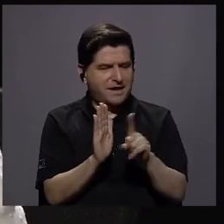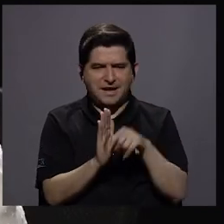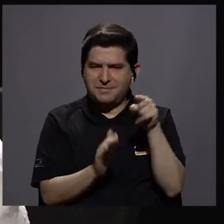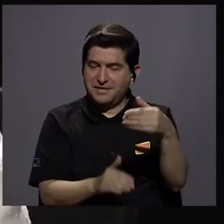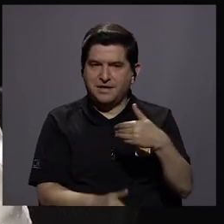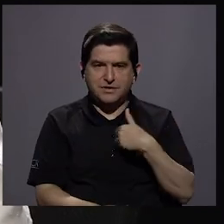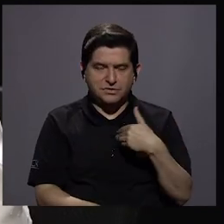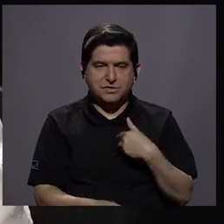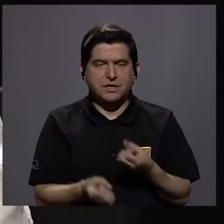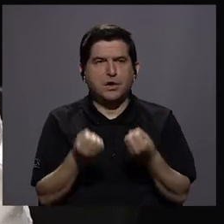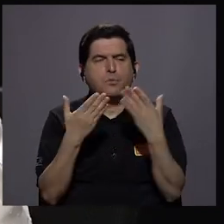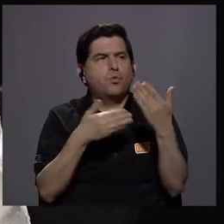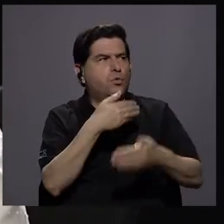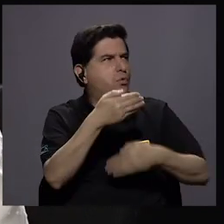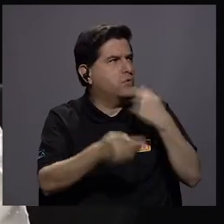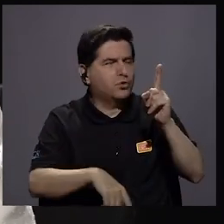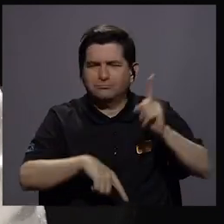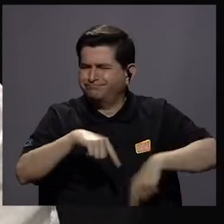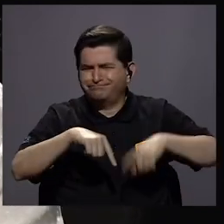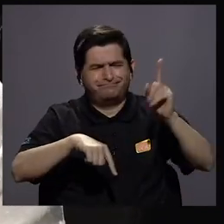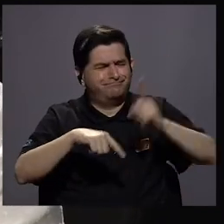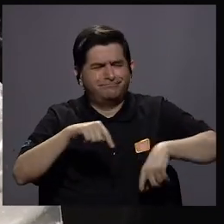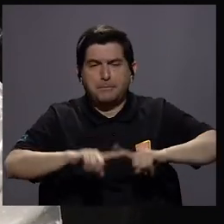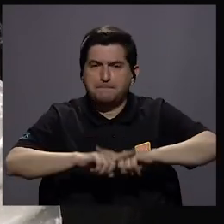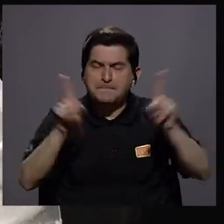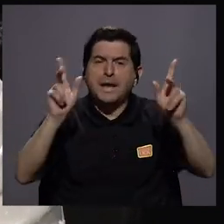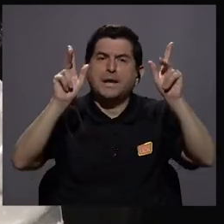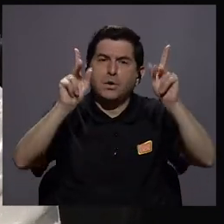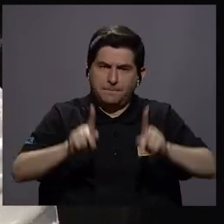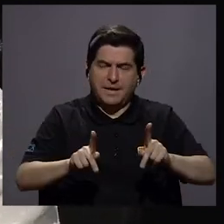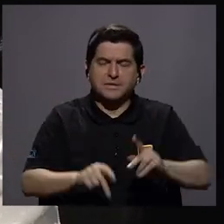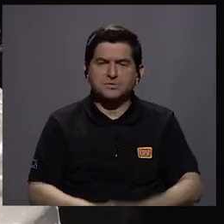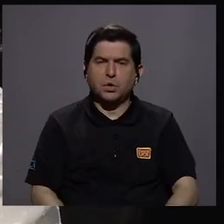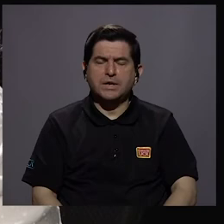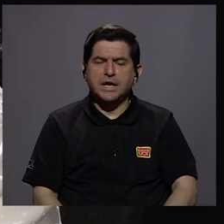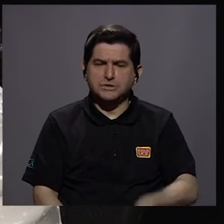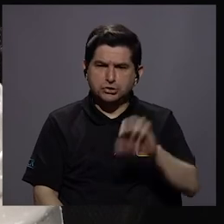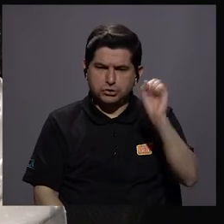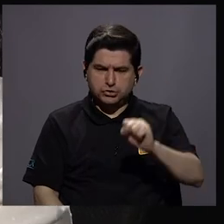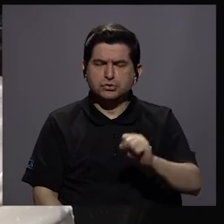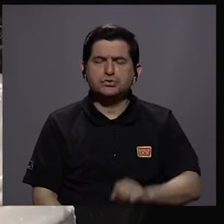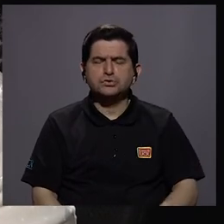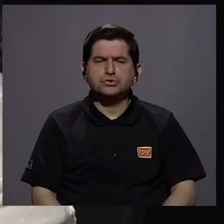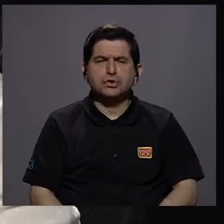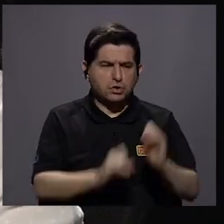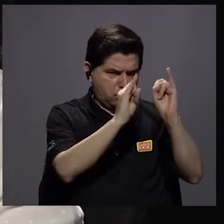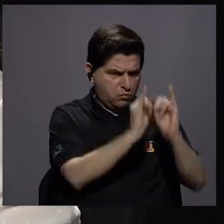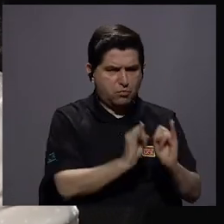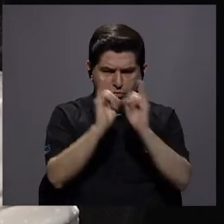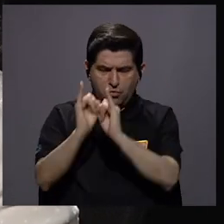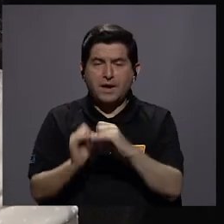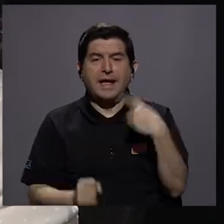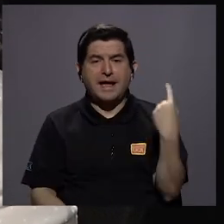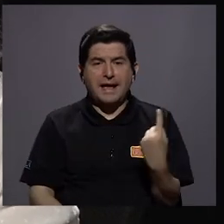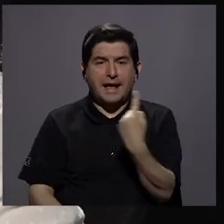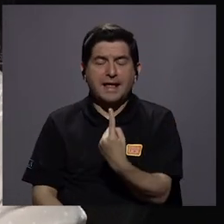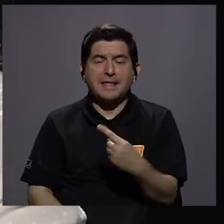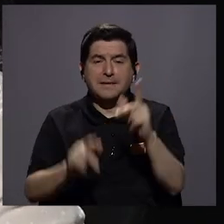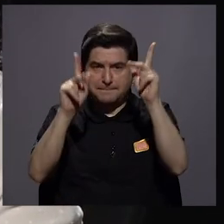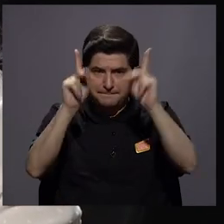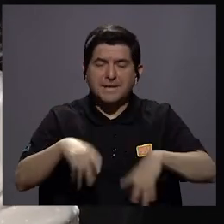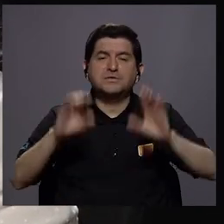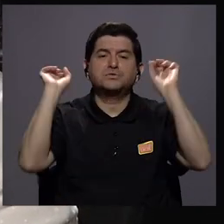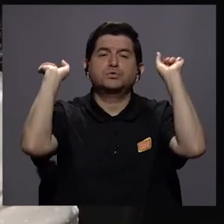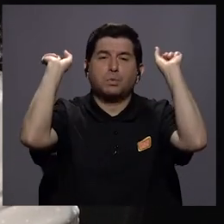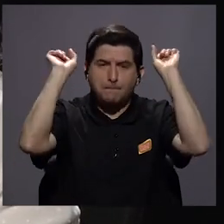ellos tendrían que hacer mucha cosa o no se puede pero si personalmente porque yo creo que cada persona puede